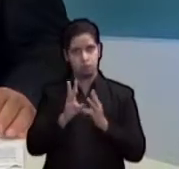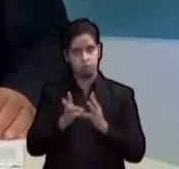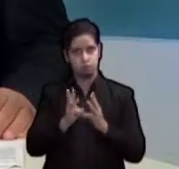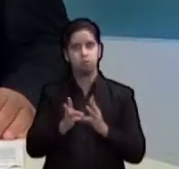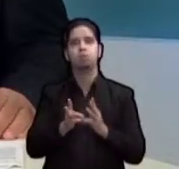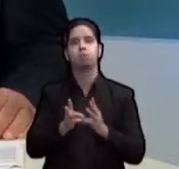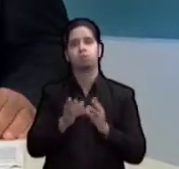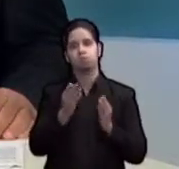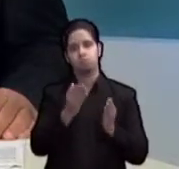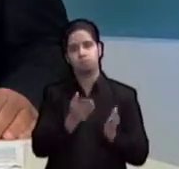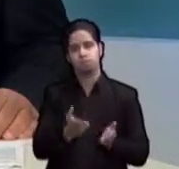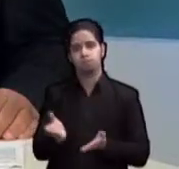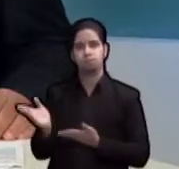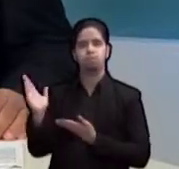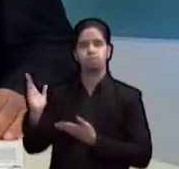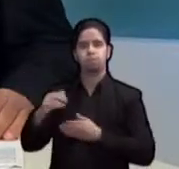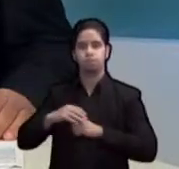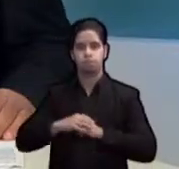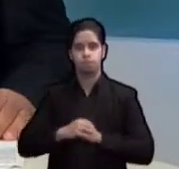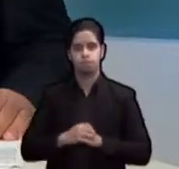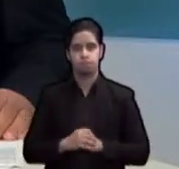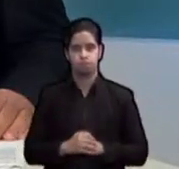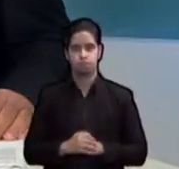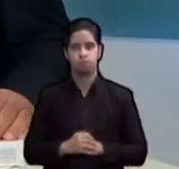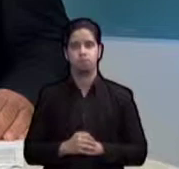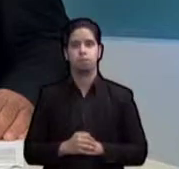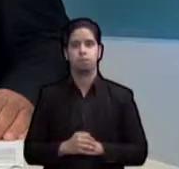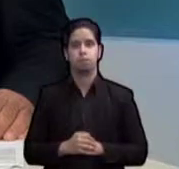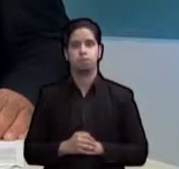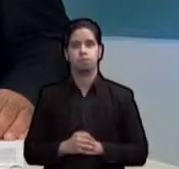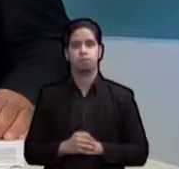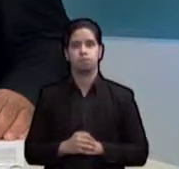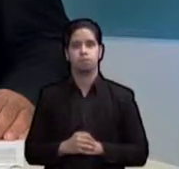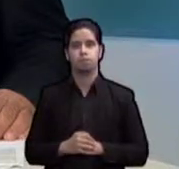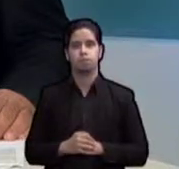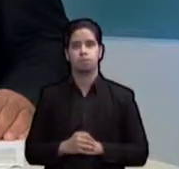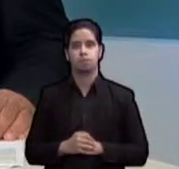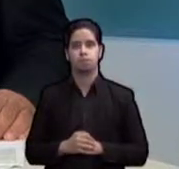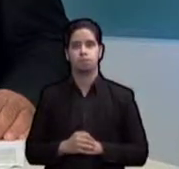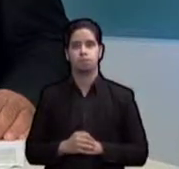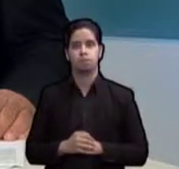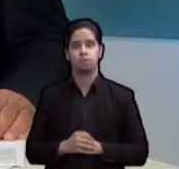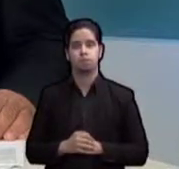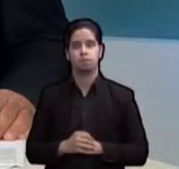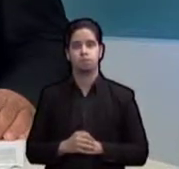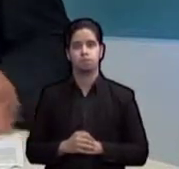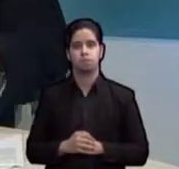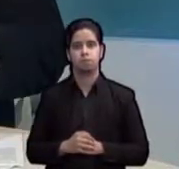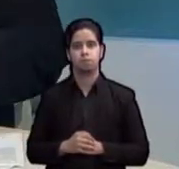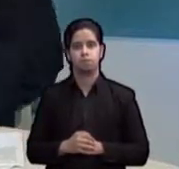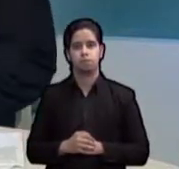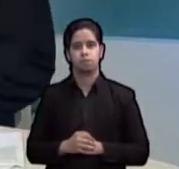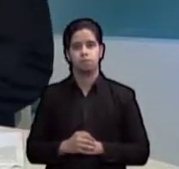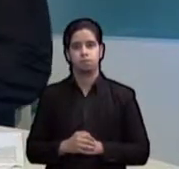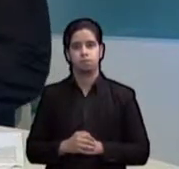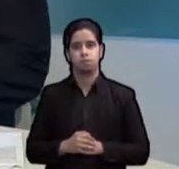tiempo, pasamos con nuestra matróloga Suheili López Belén desde el Laboratorio de Comunicaciones Científicas en Mayagüez.